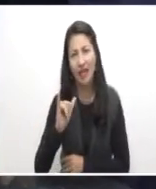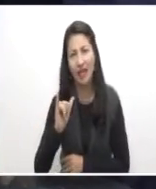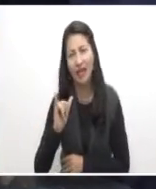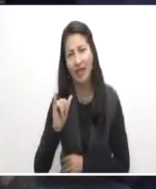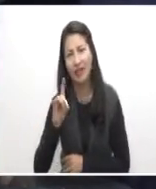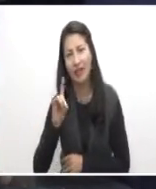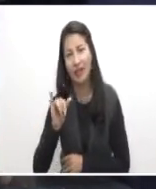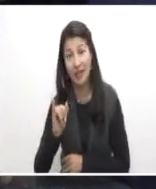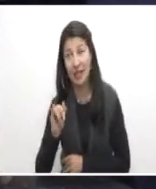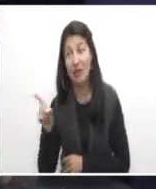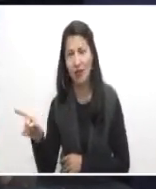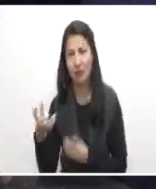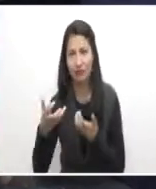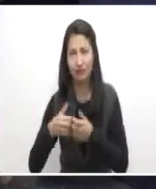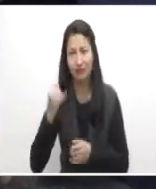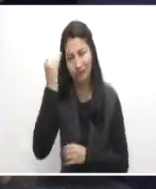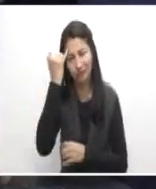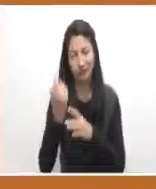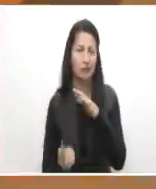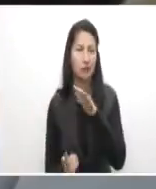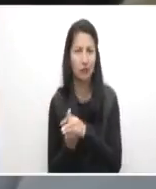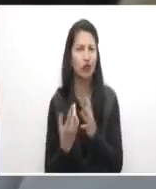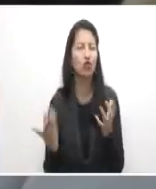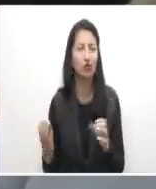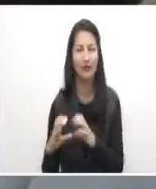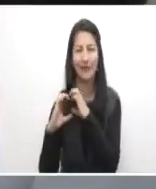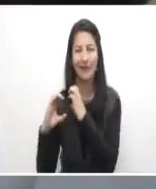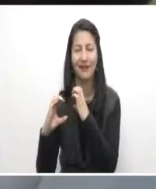quien es pionera en esa clase de negocios en el Caquetá.